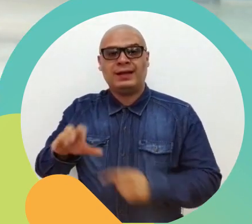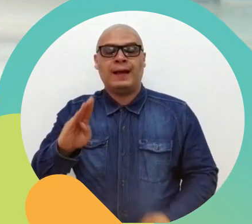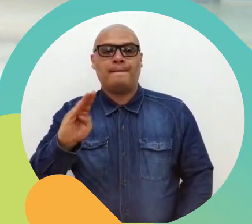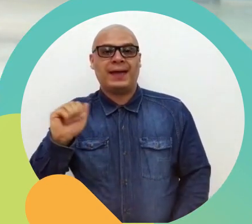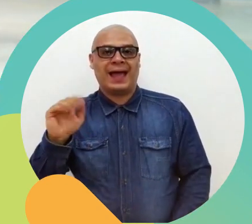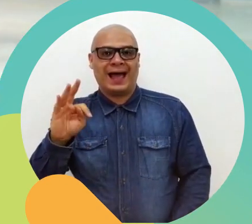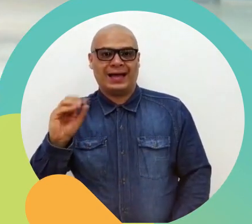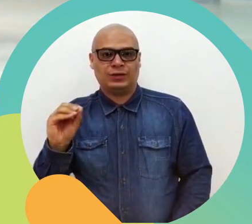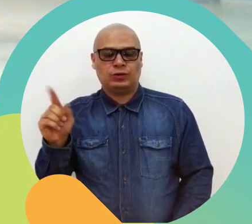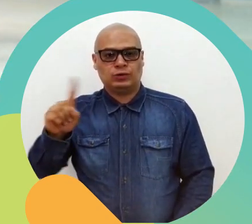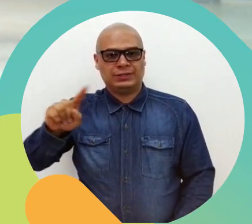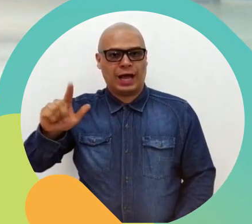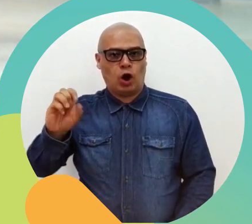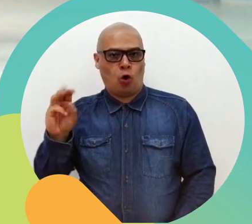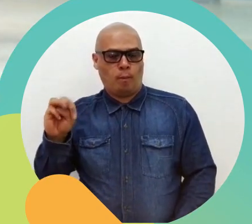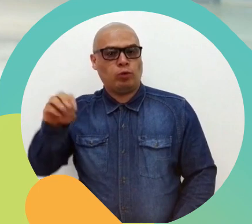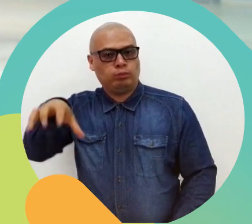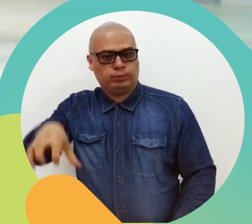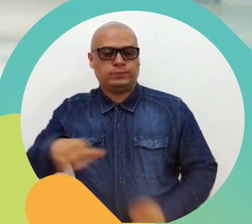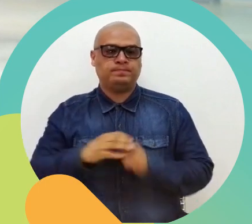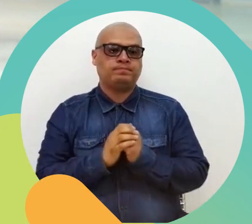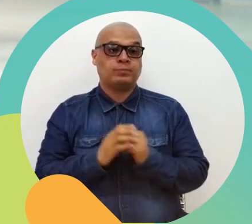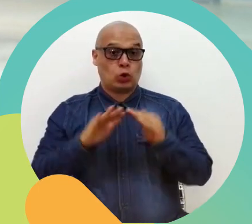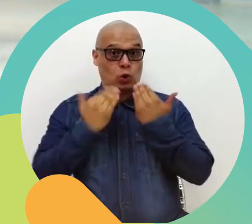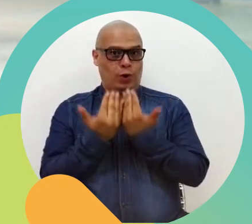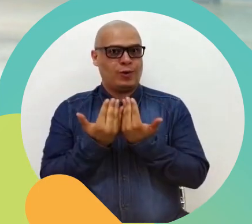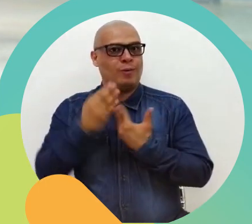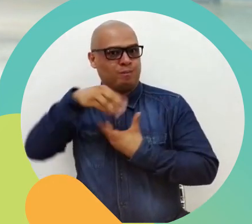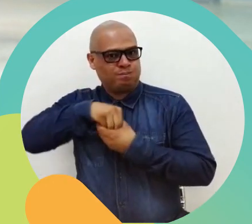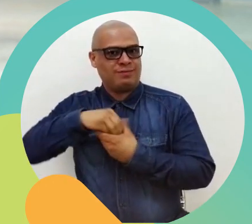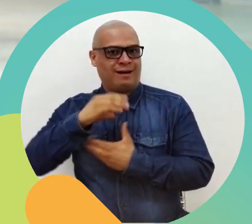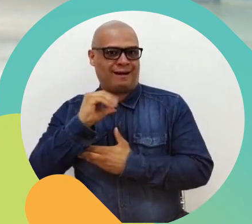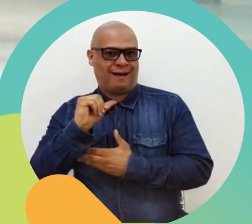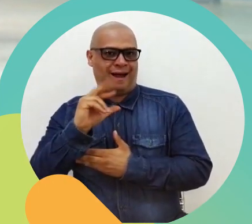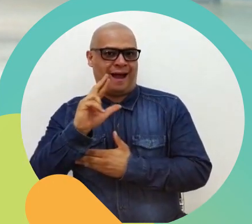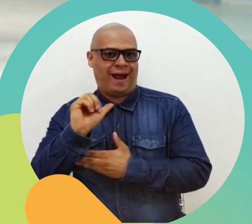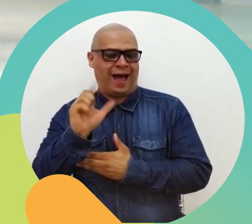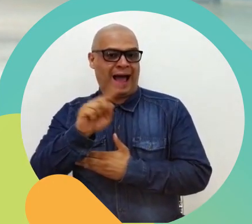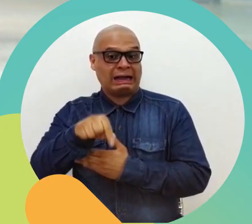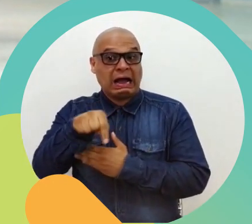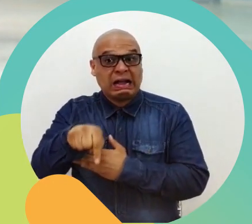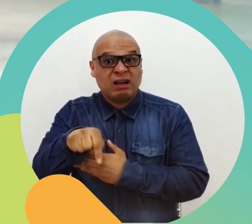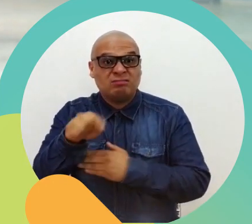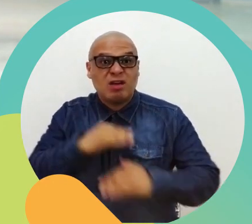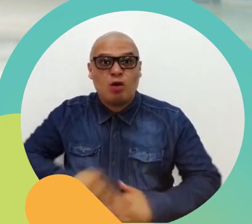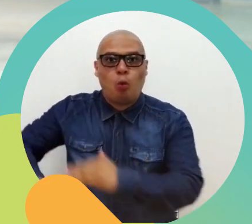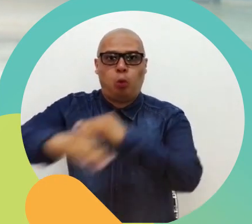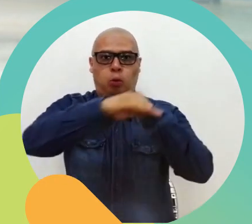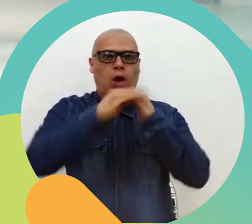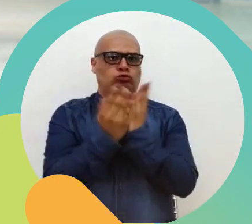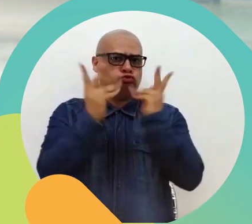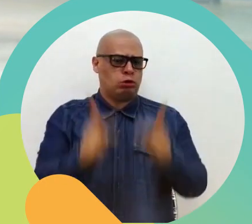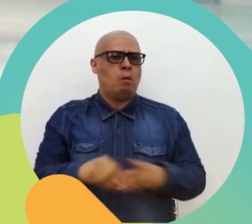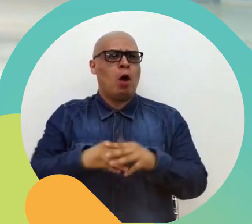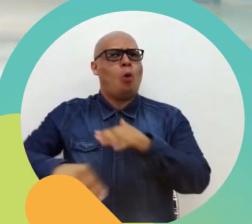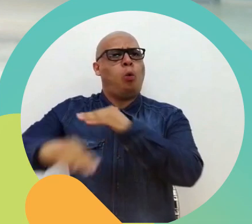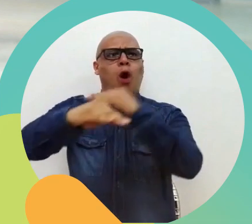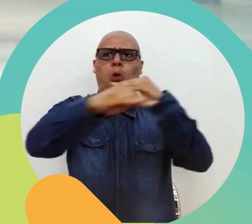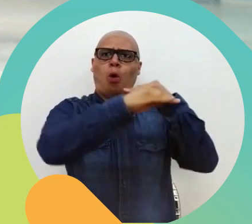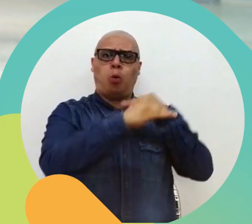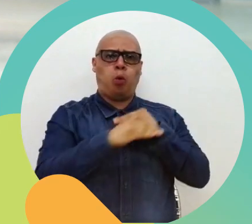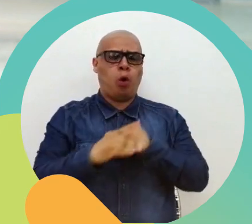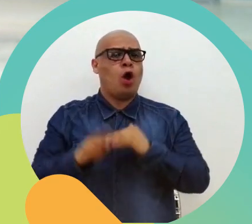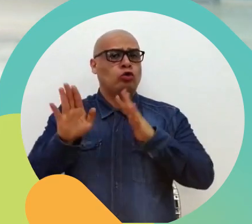que es una mirada equitativa a todos los estudiantes, no solo en condición de discapacidad, sino también a otros